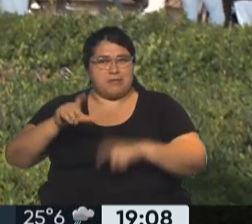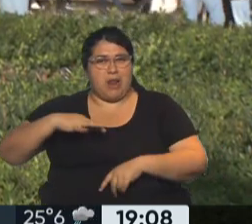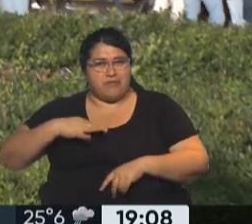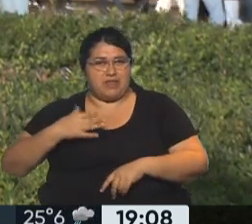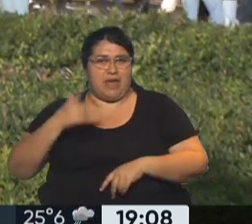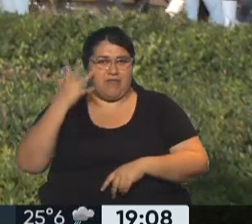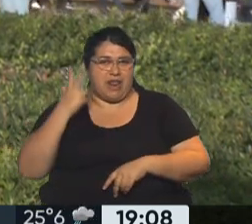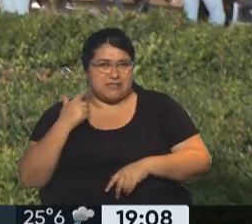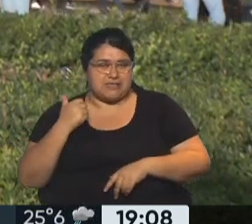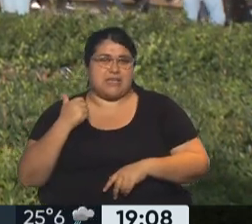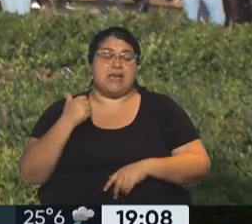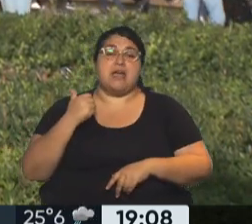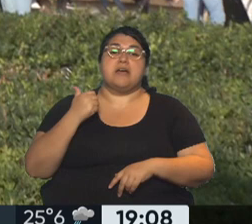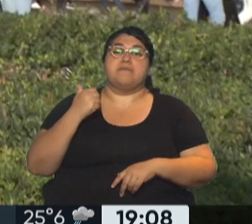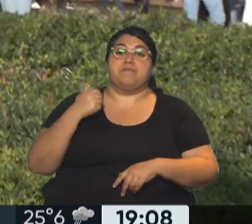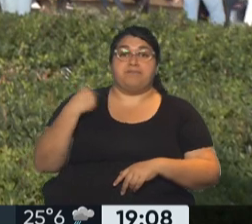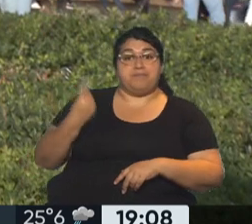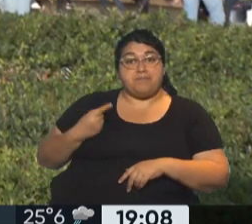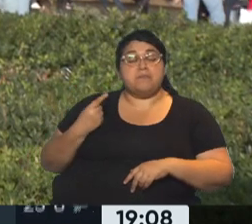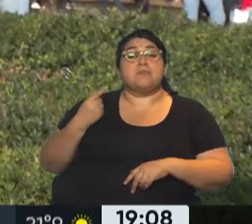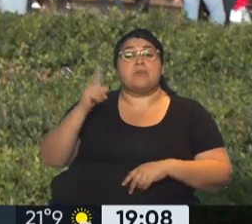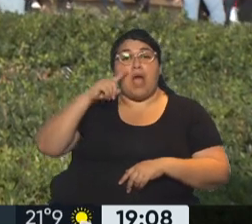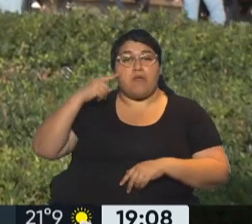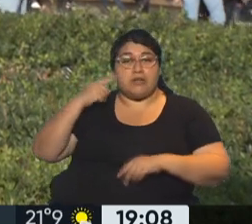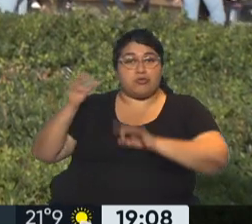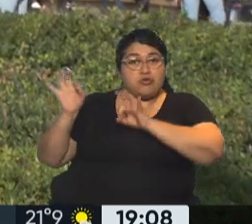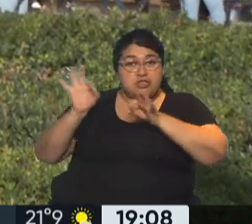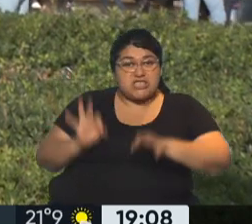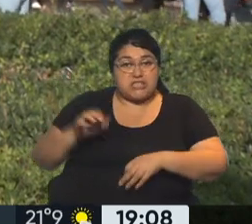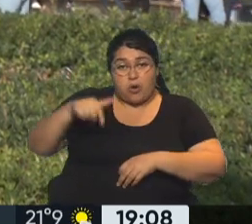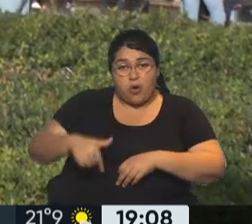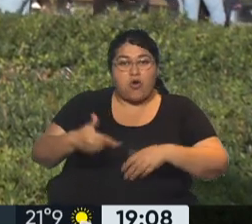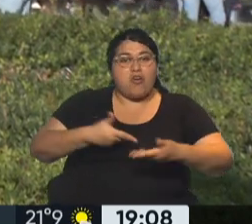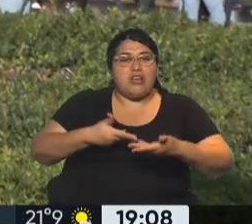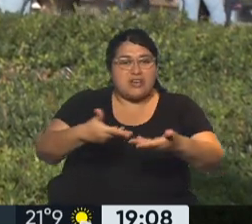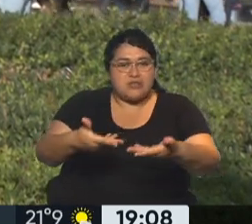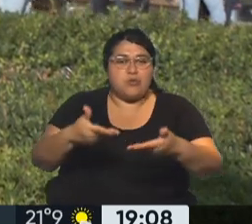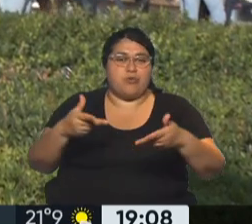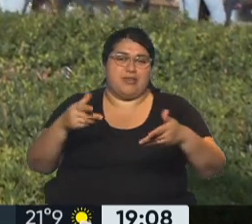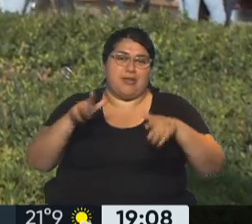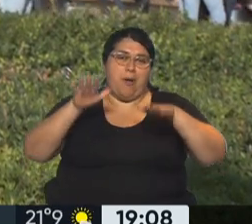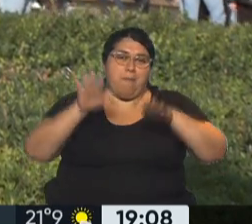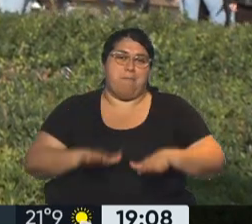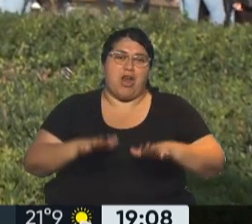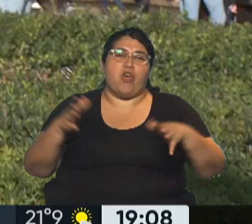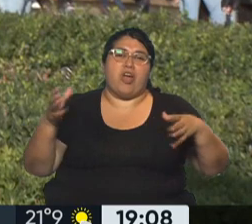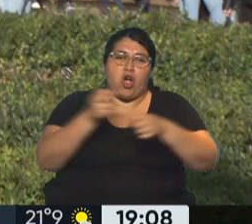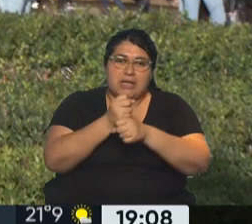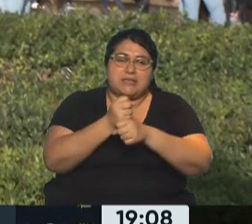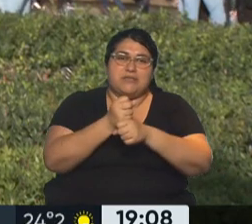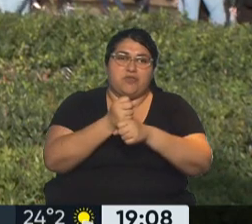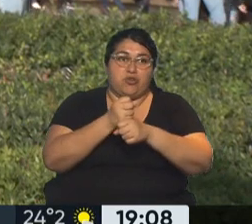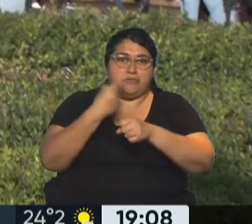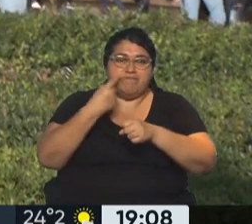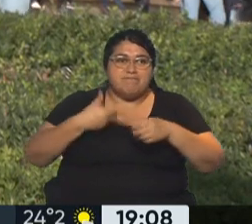jueves, cuando llegamos junto al presidente Alberto Fernández, nos recibió un paro de transporte por un reclamo